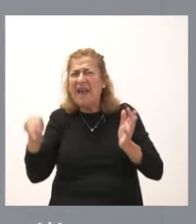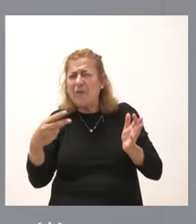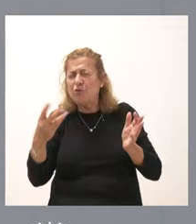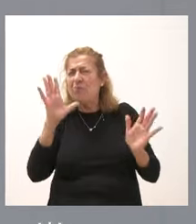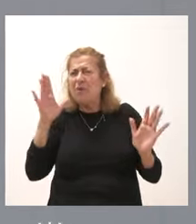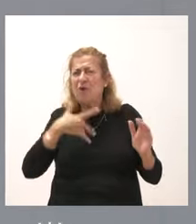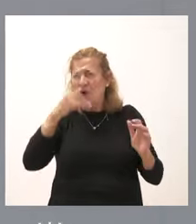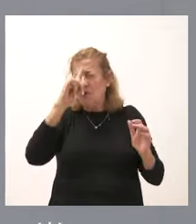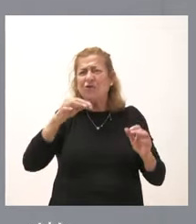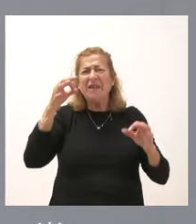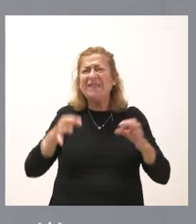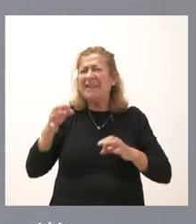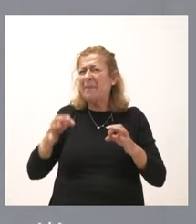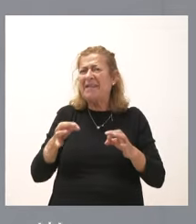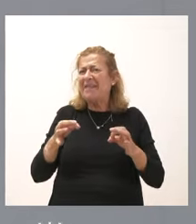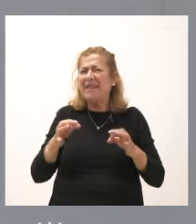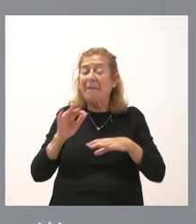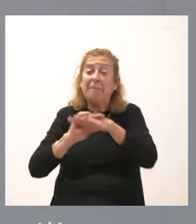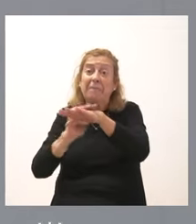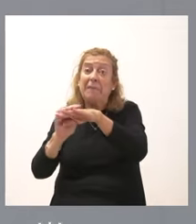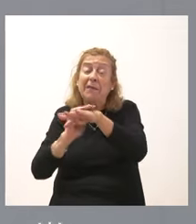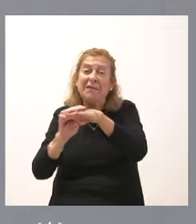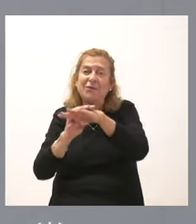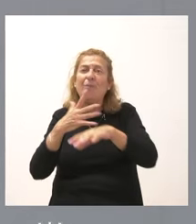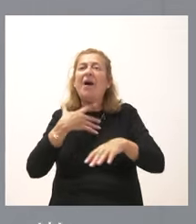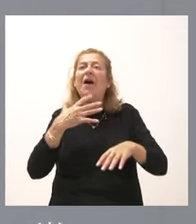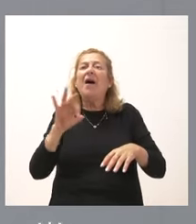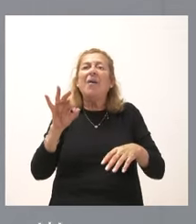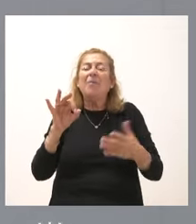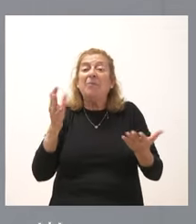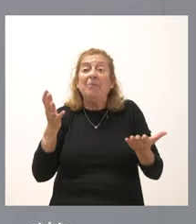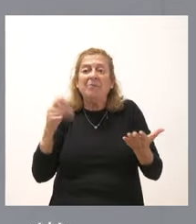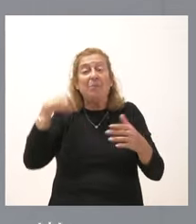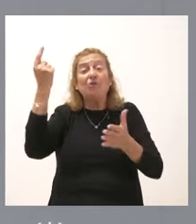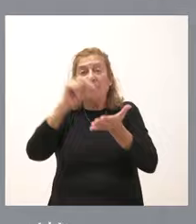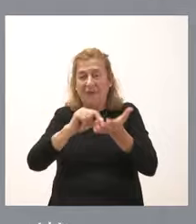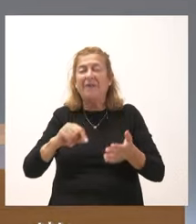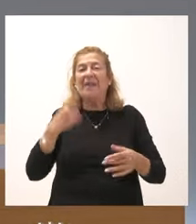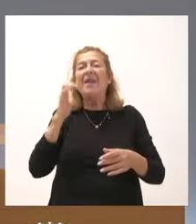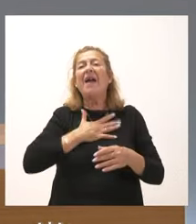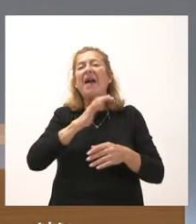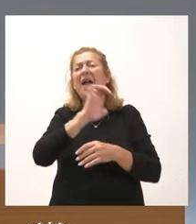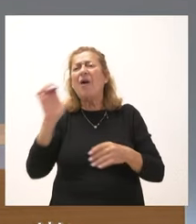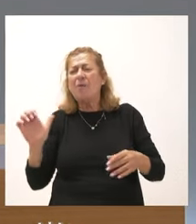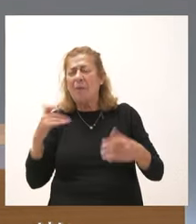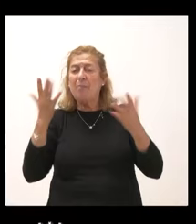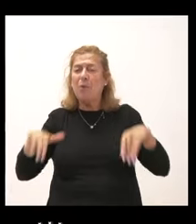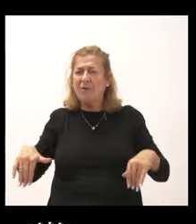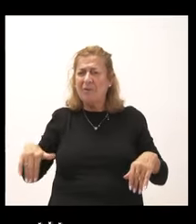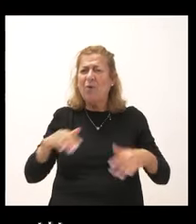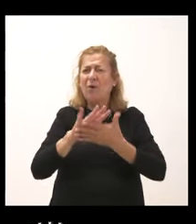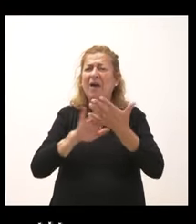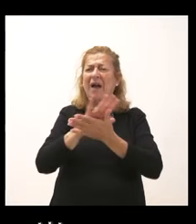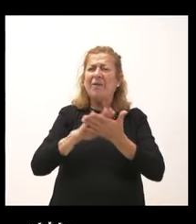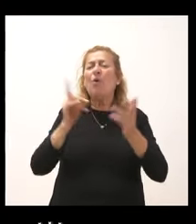exactamente. Disculpe y le podríamos decir cuánto nos costó la última vez. Europa. Y, por último, hablando otra